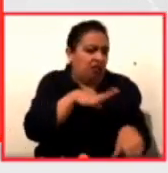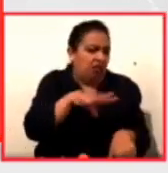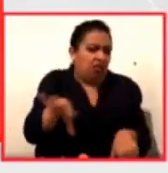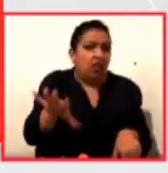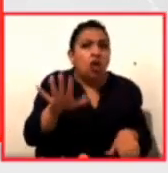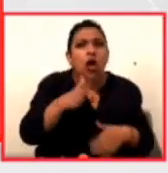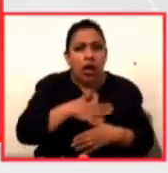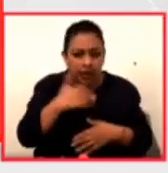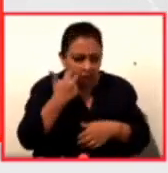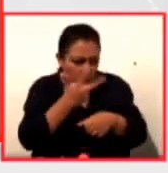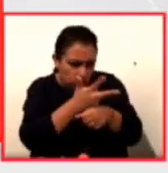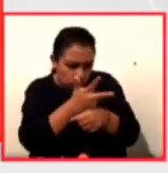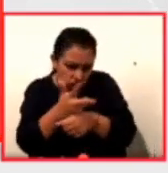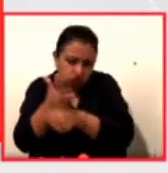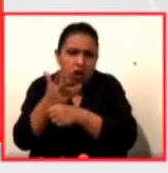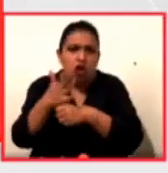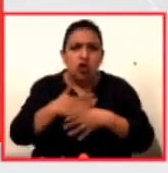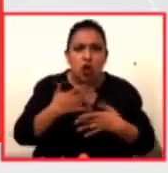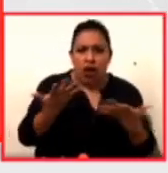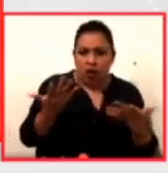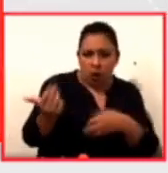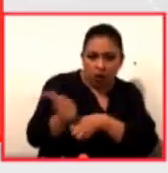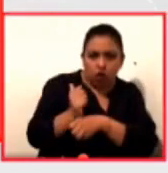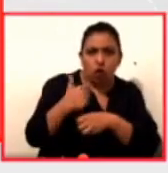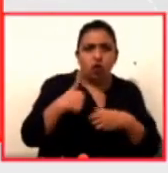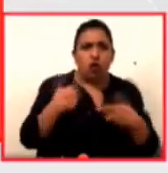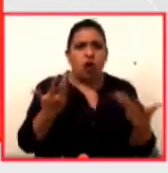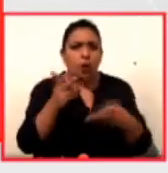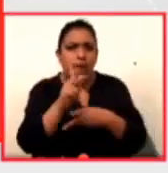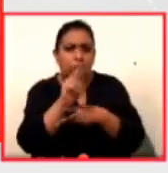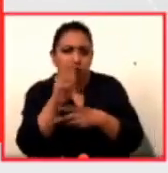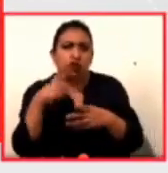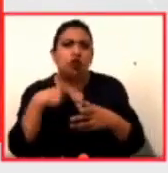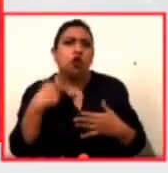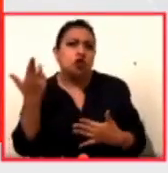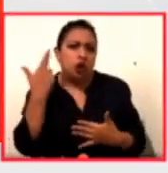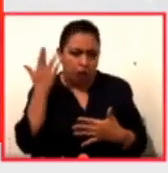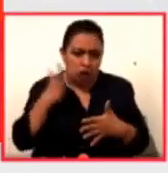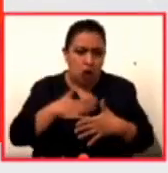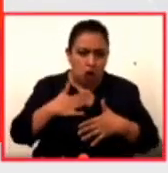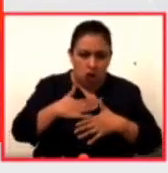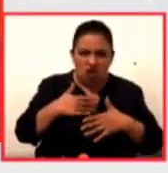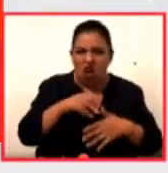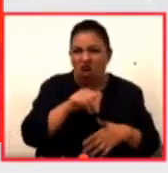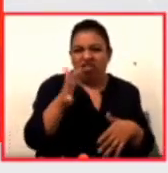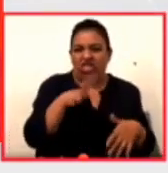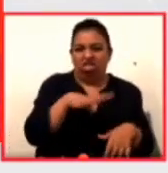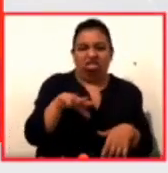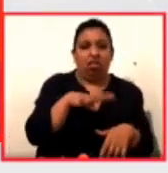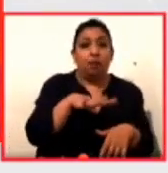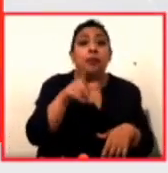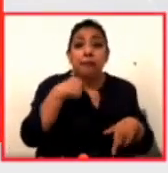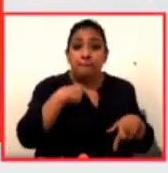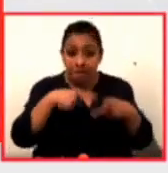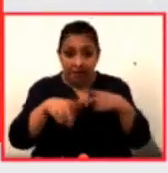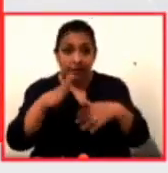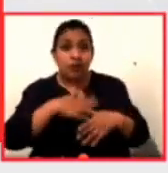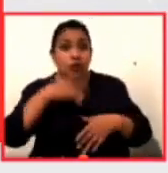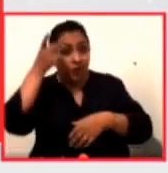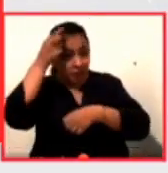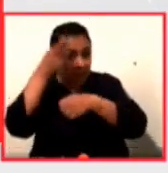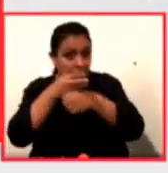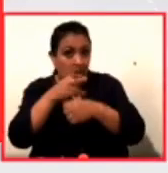fotografía producir actuar hacer sonido incluso así empezó su carrera como director de producción